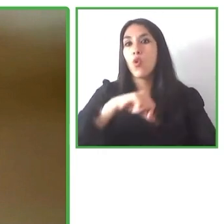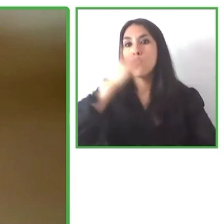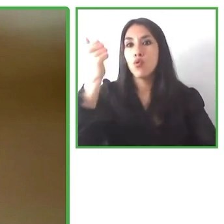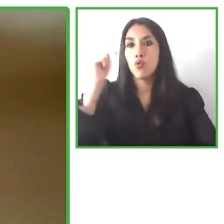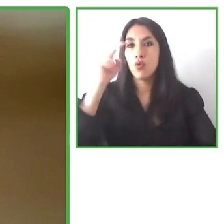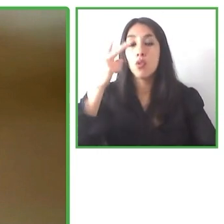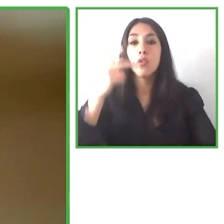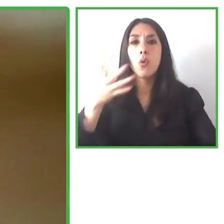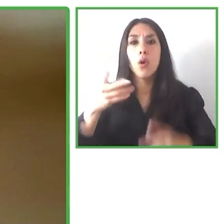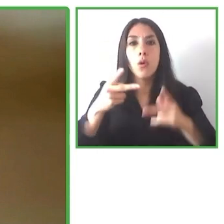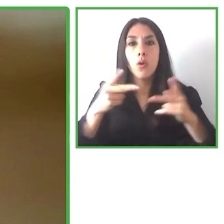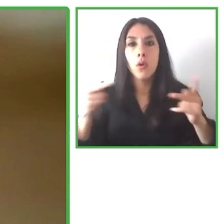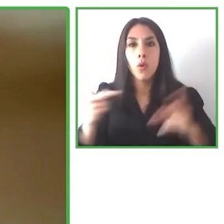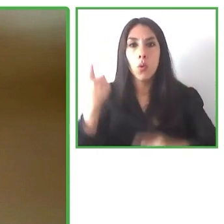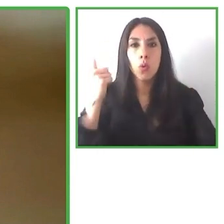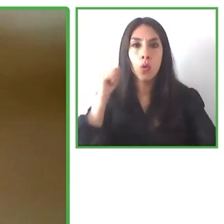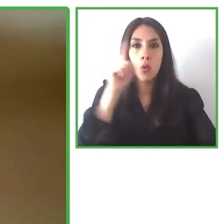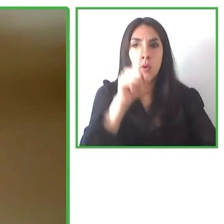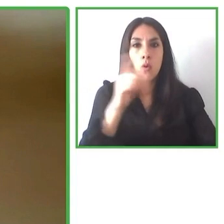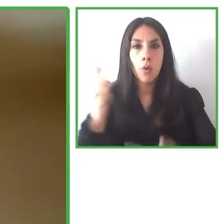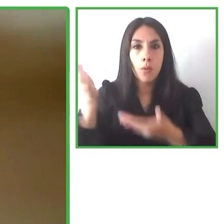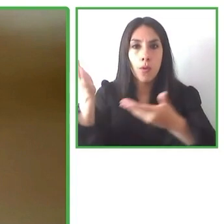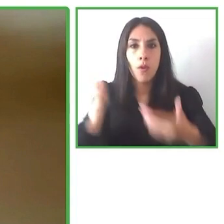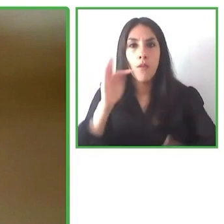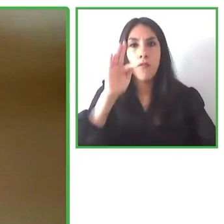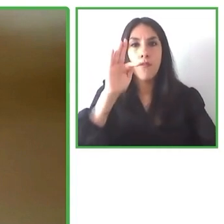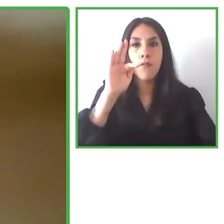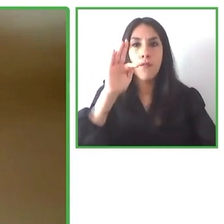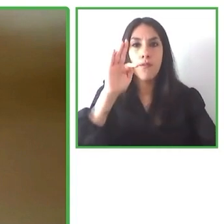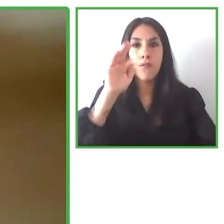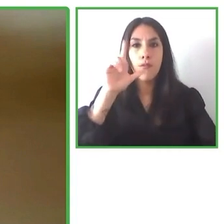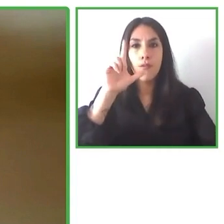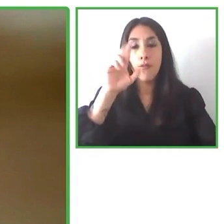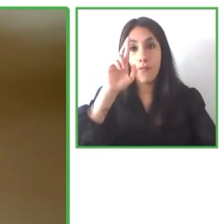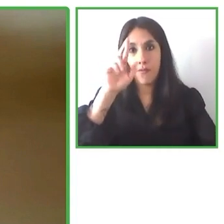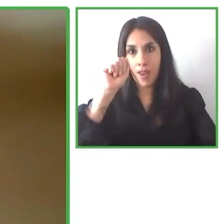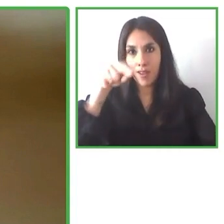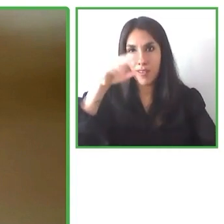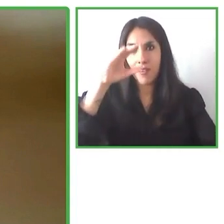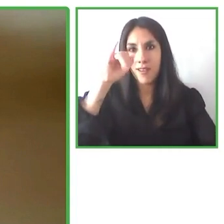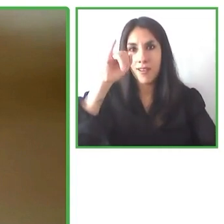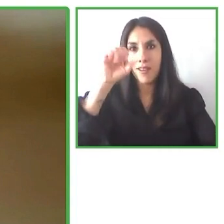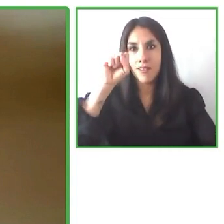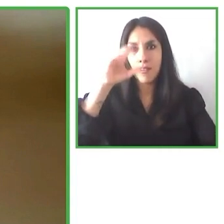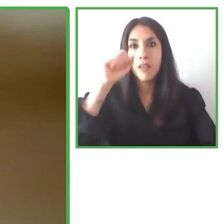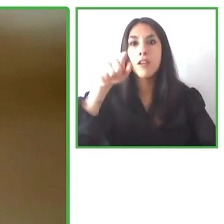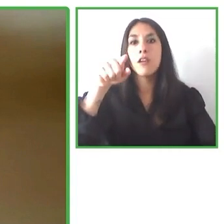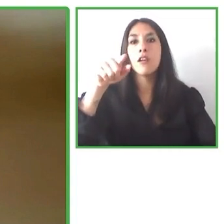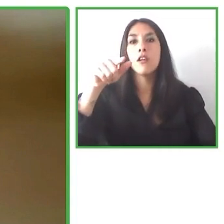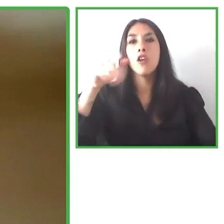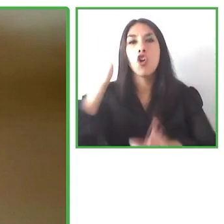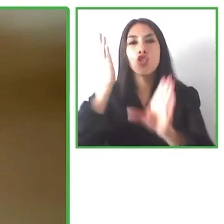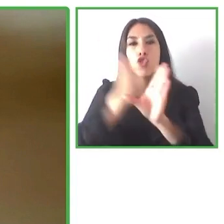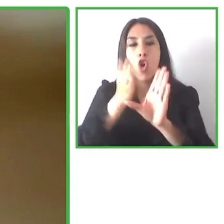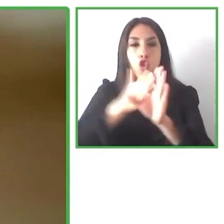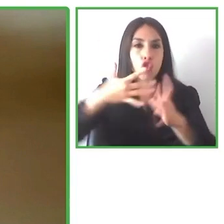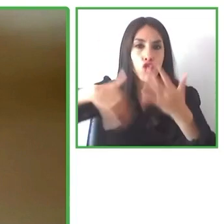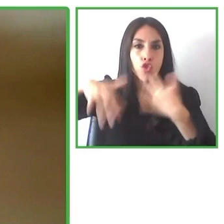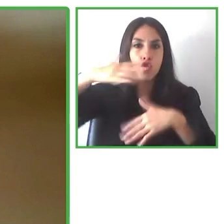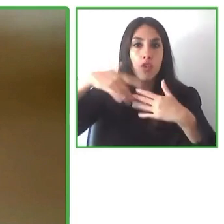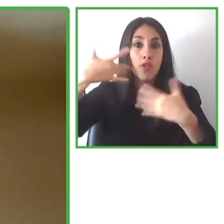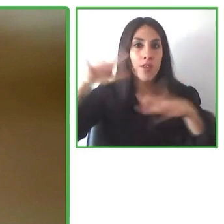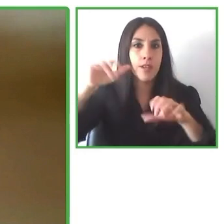Florenzano. Ella es socióloga, máster en Políticas y Planificación Social por la London School of Economics and Political Science,